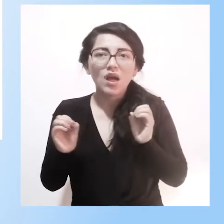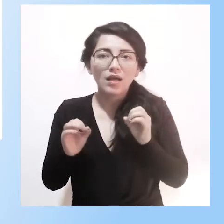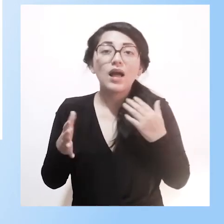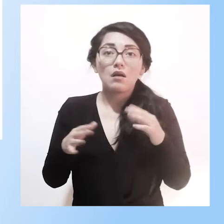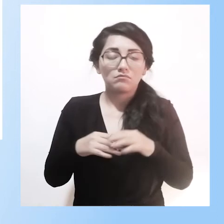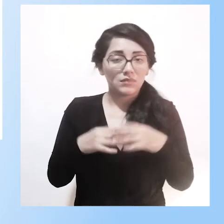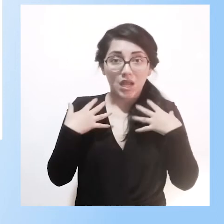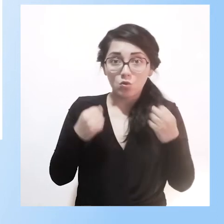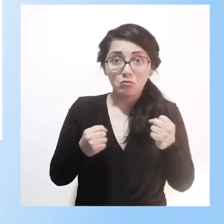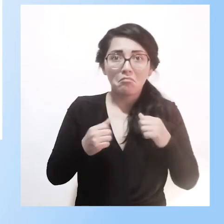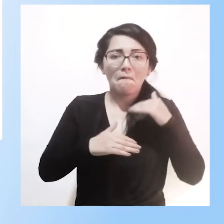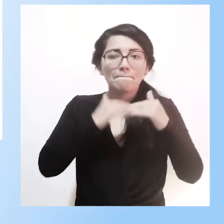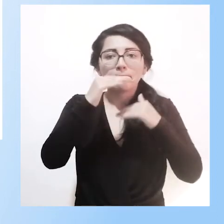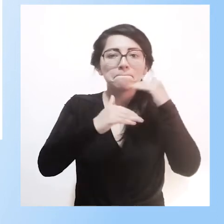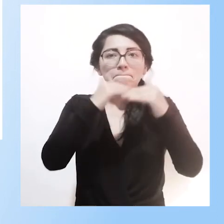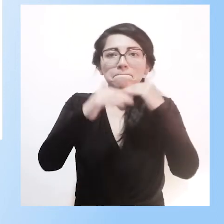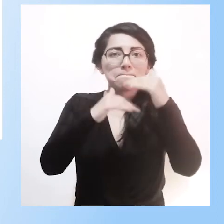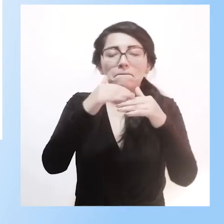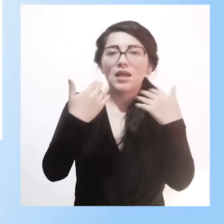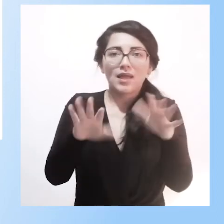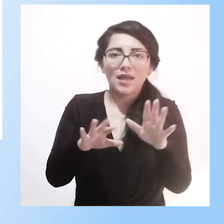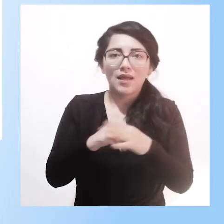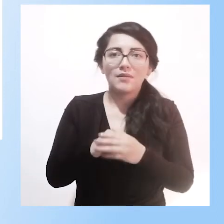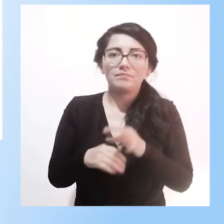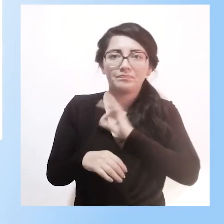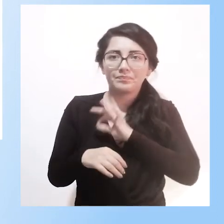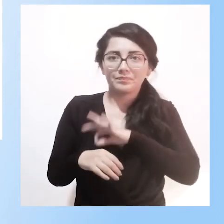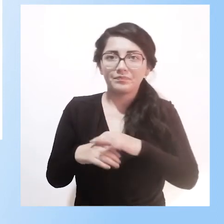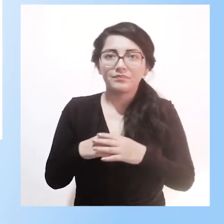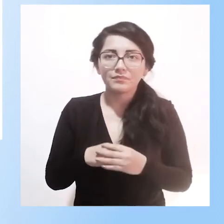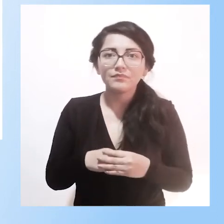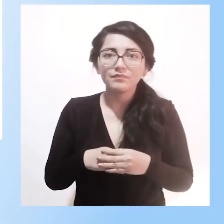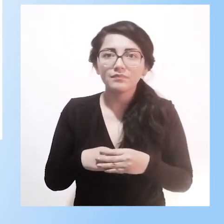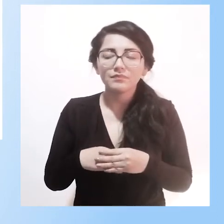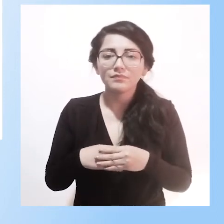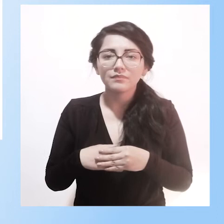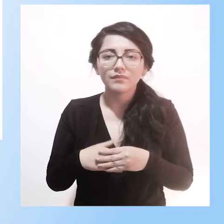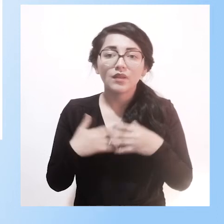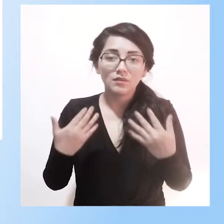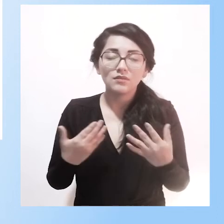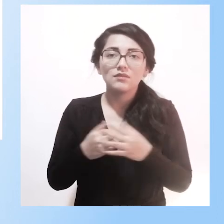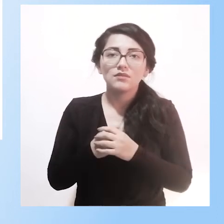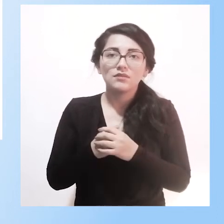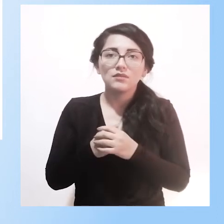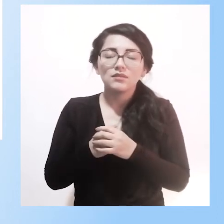muchos recursos de la salud que hacen del niño, un niño